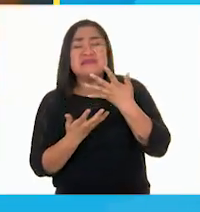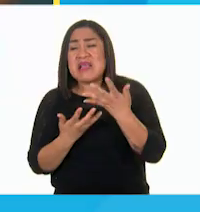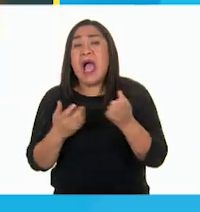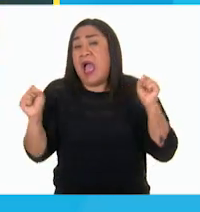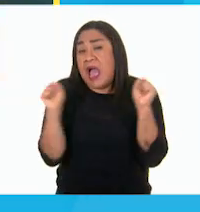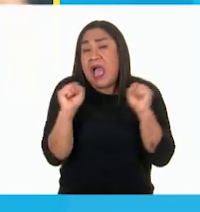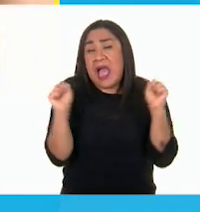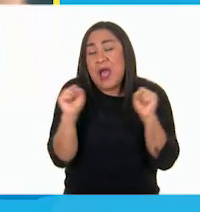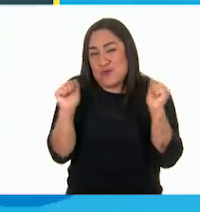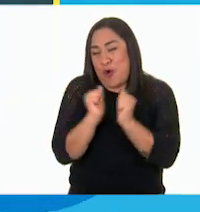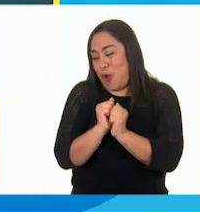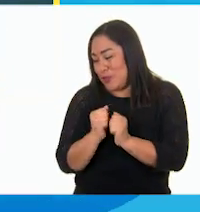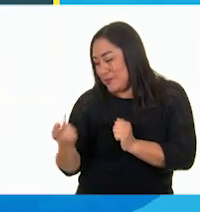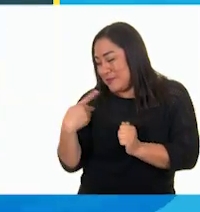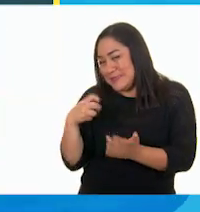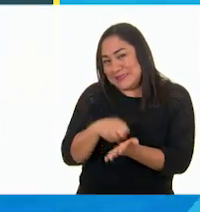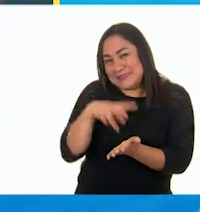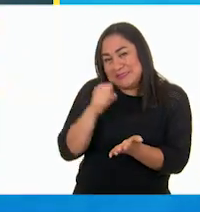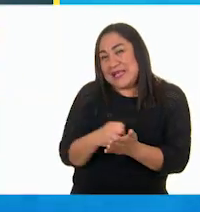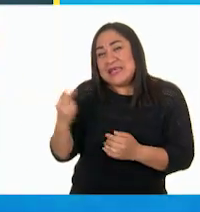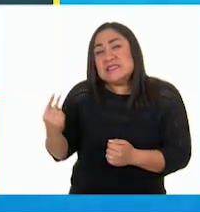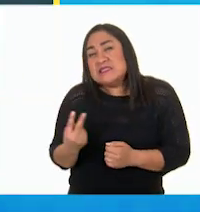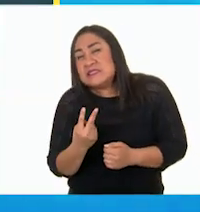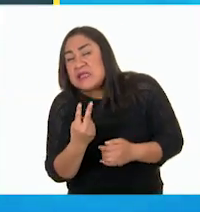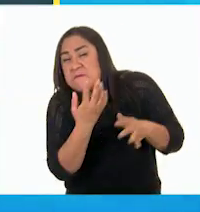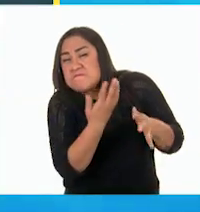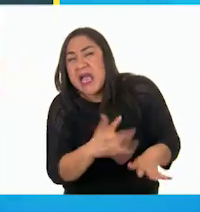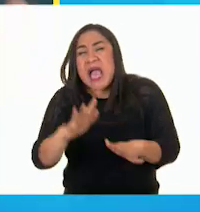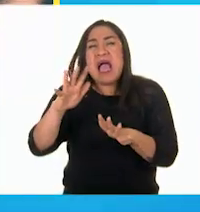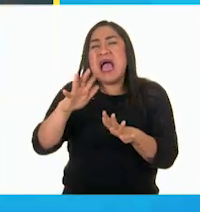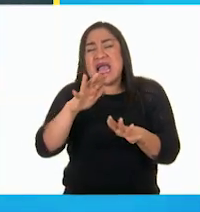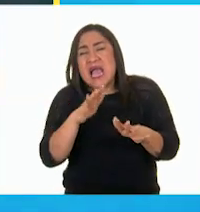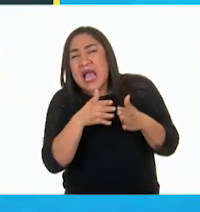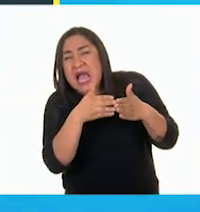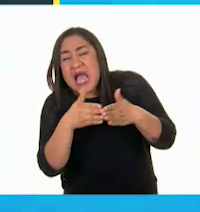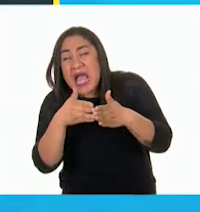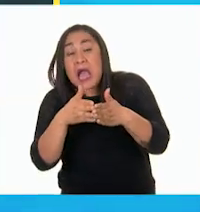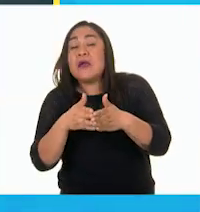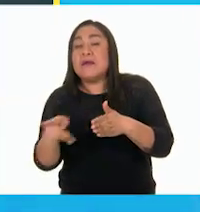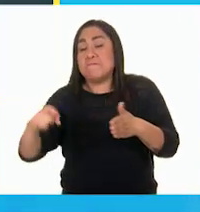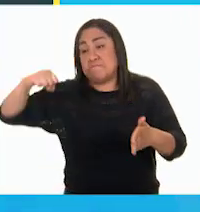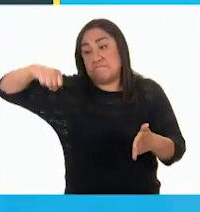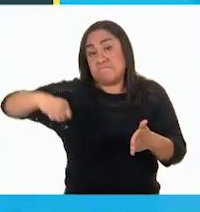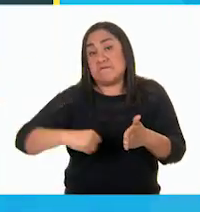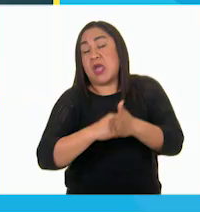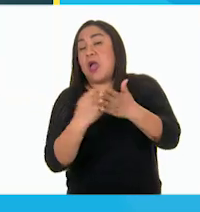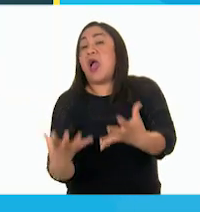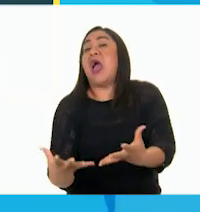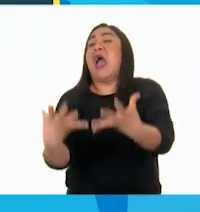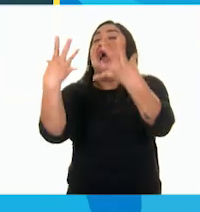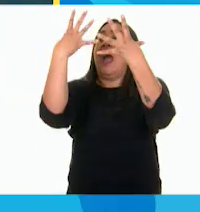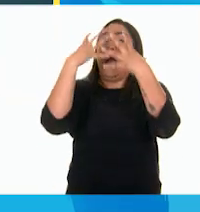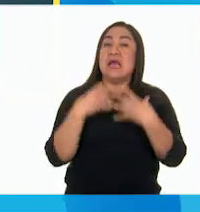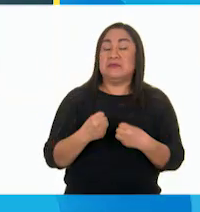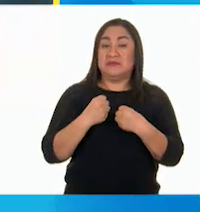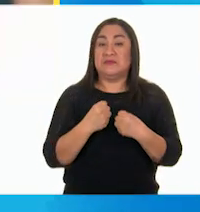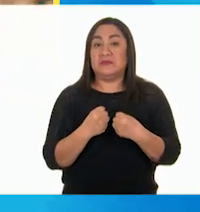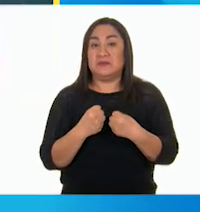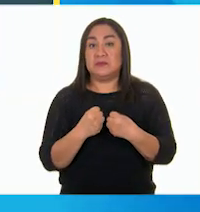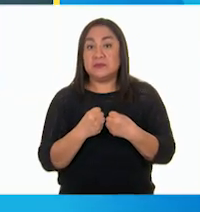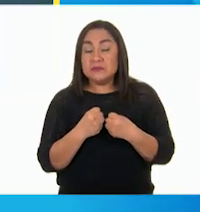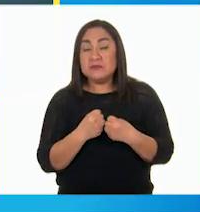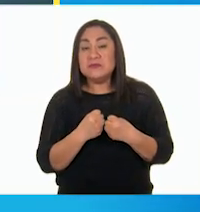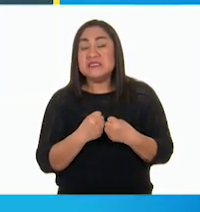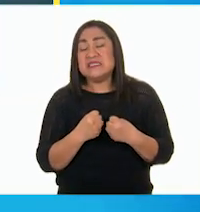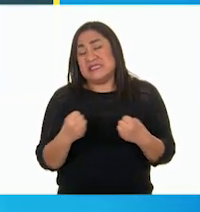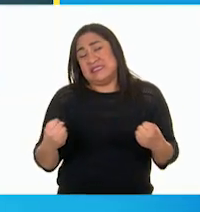grillo. Llegaron al mar. Dejaron que la ballena se los comiera también. Ahí se